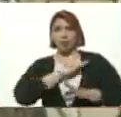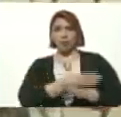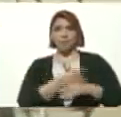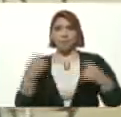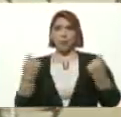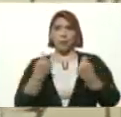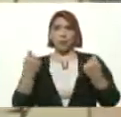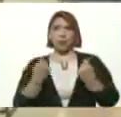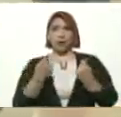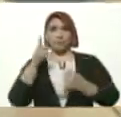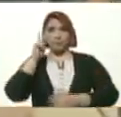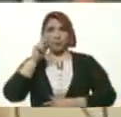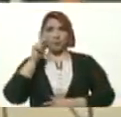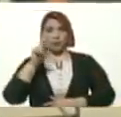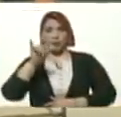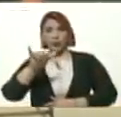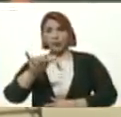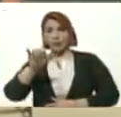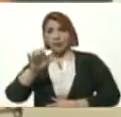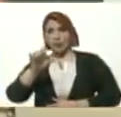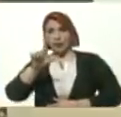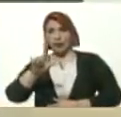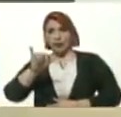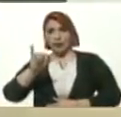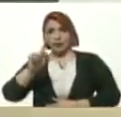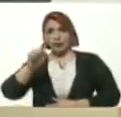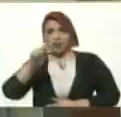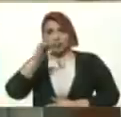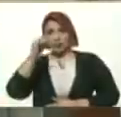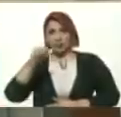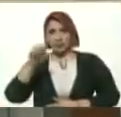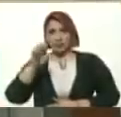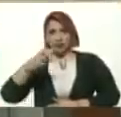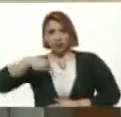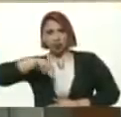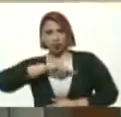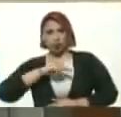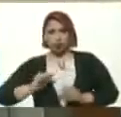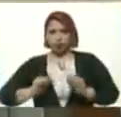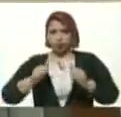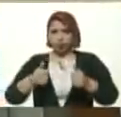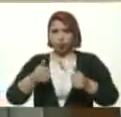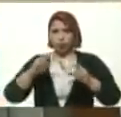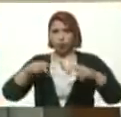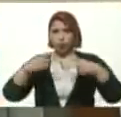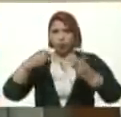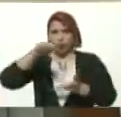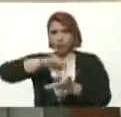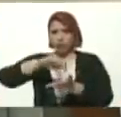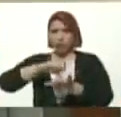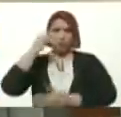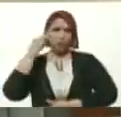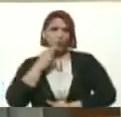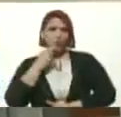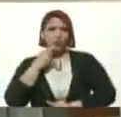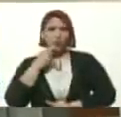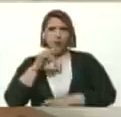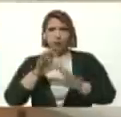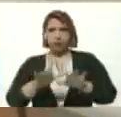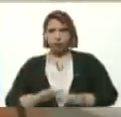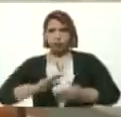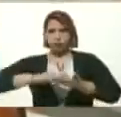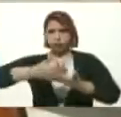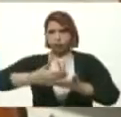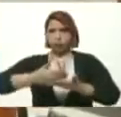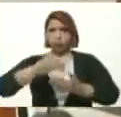Educación La profesora Yelix Santaella Nosotros estamos Instalando Un nuevo Centro Bolivariano De informática Y telemática